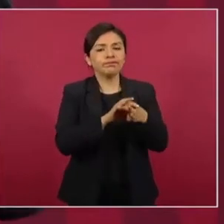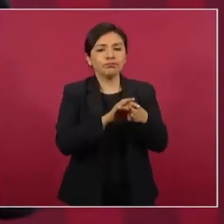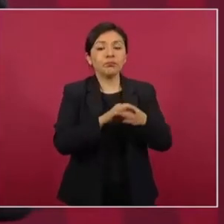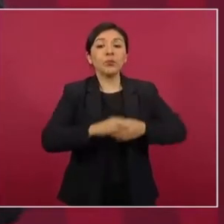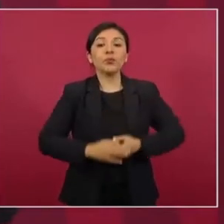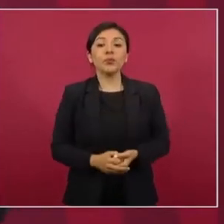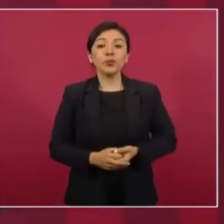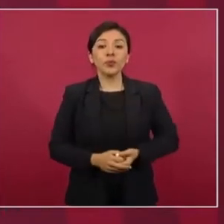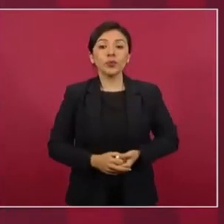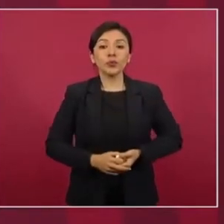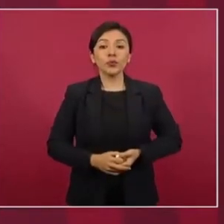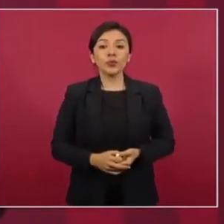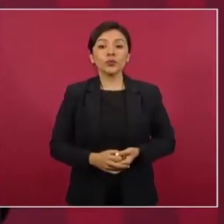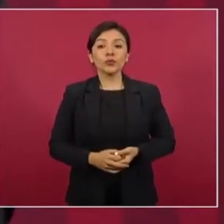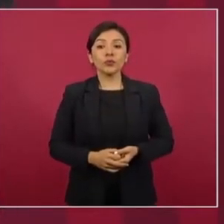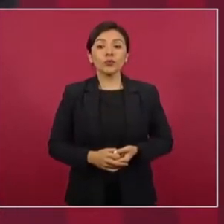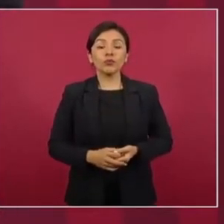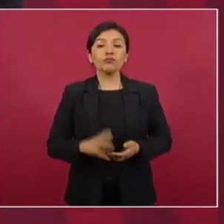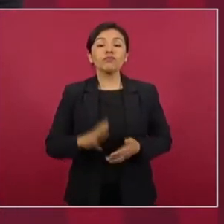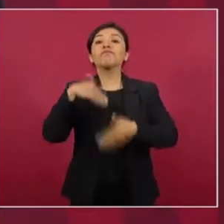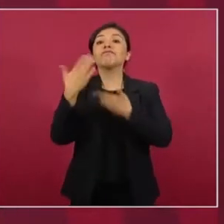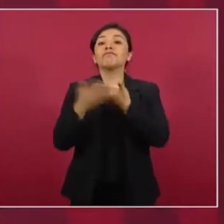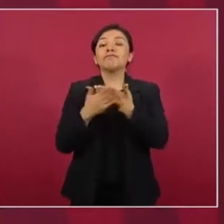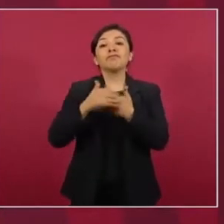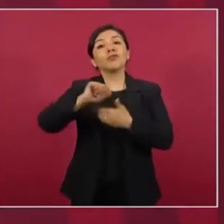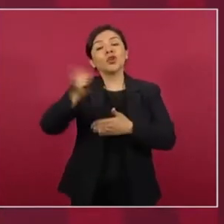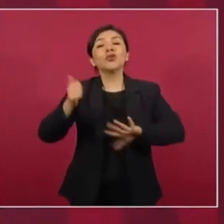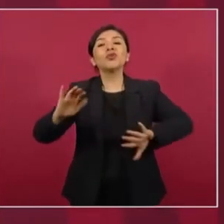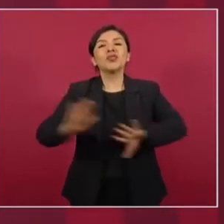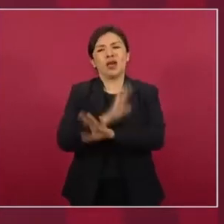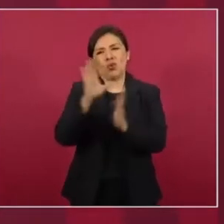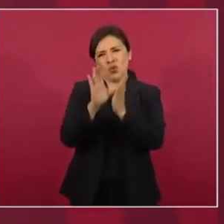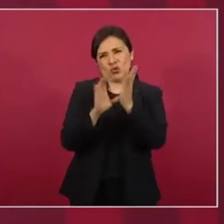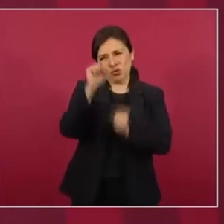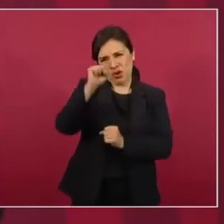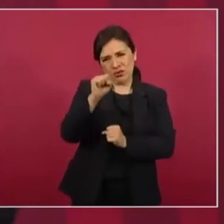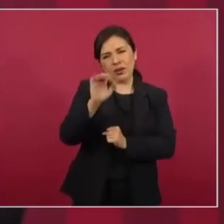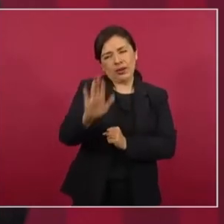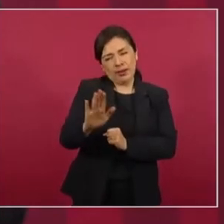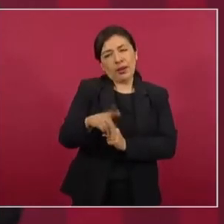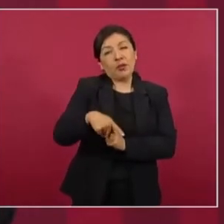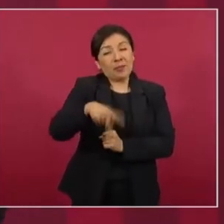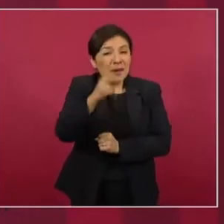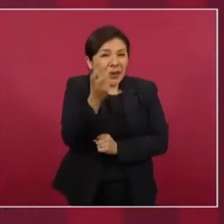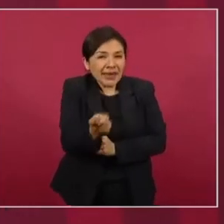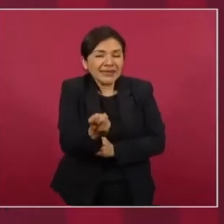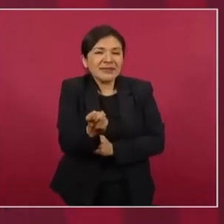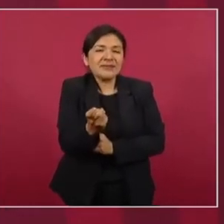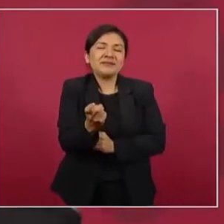Ahora viene la reforma constitucional, pero ya, la verdad,